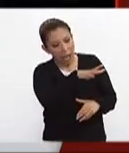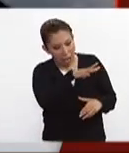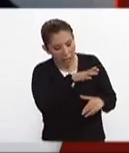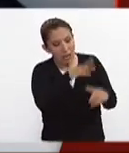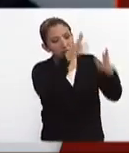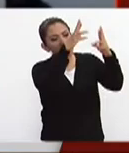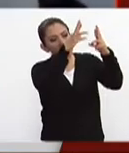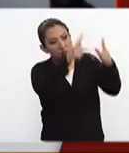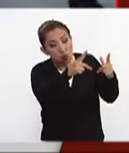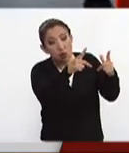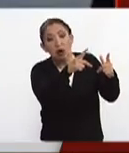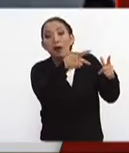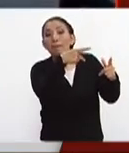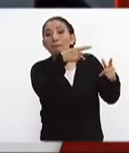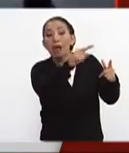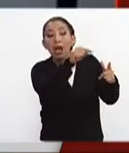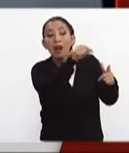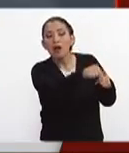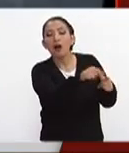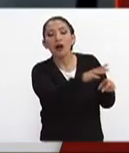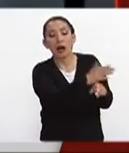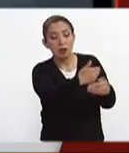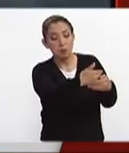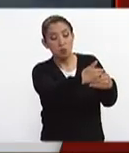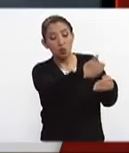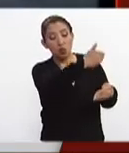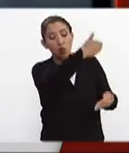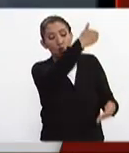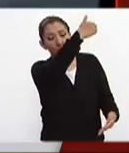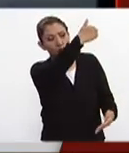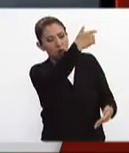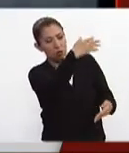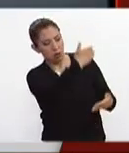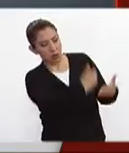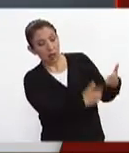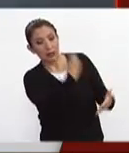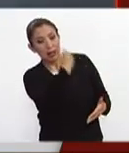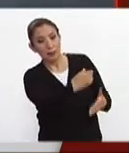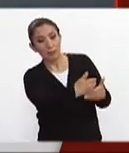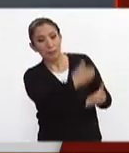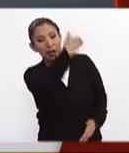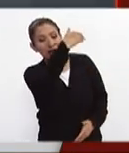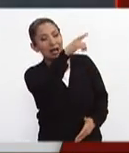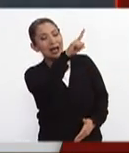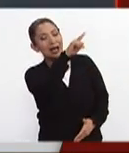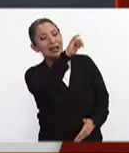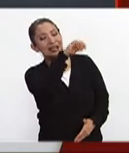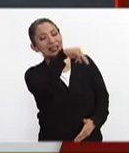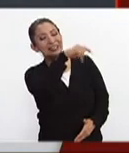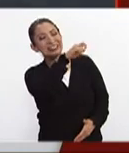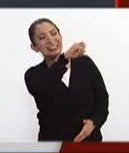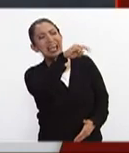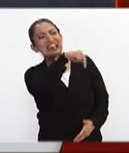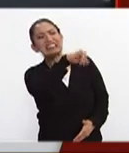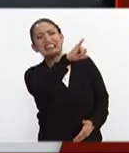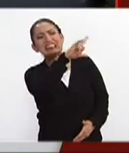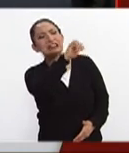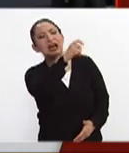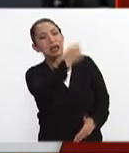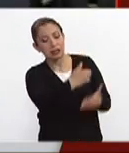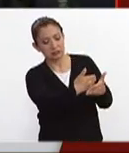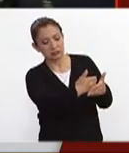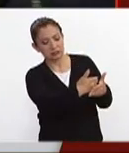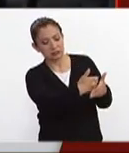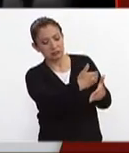tronados sin embargo este tipo de muros que presentan se llaman muros linternilla ¿qué quiere decir? que están